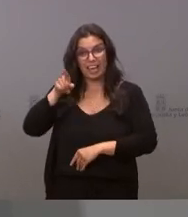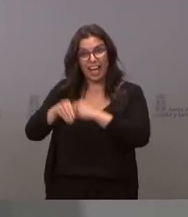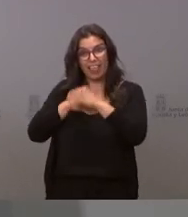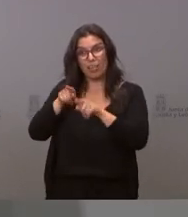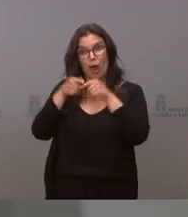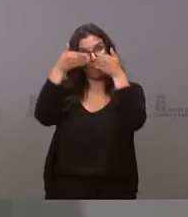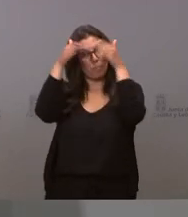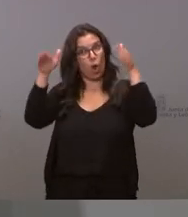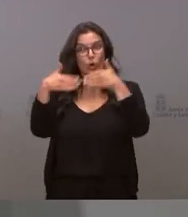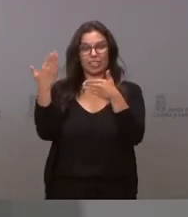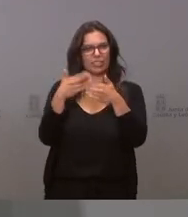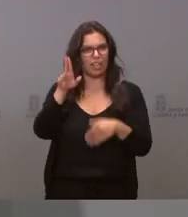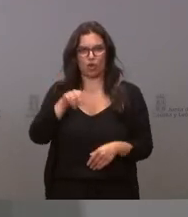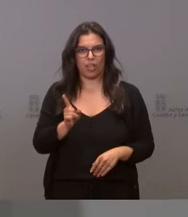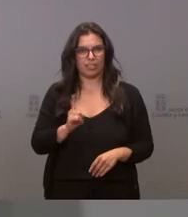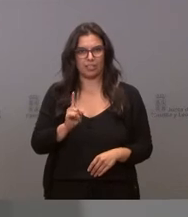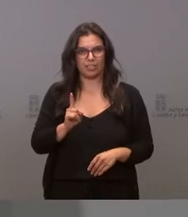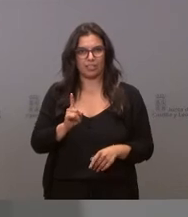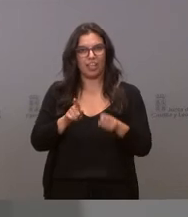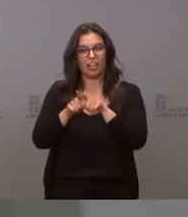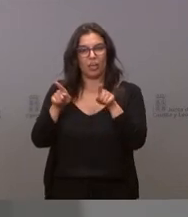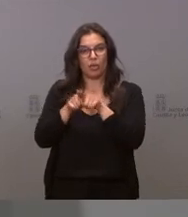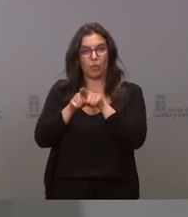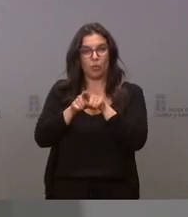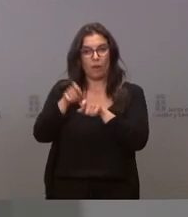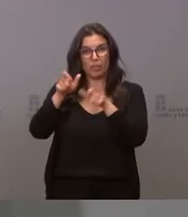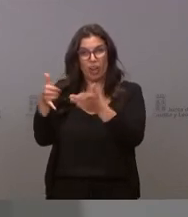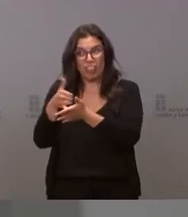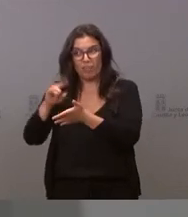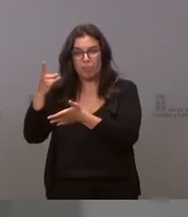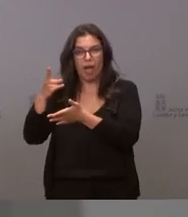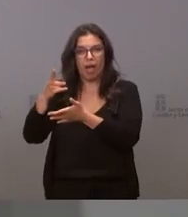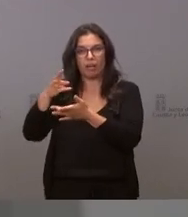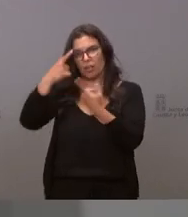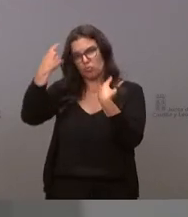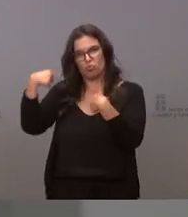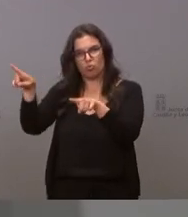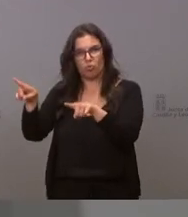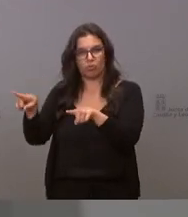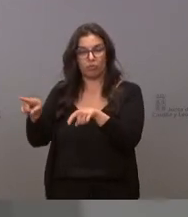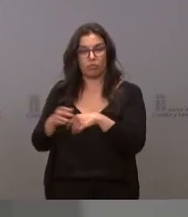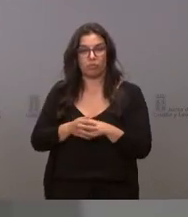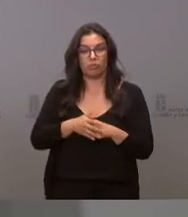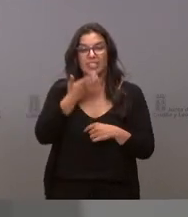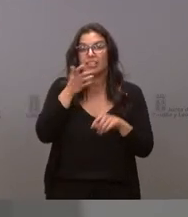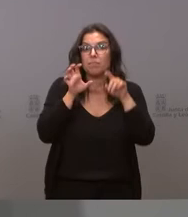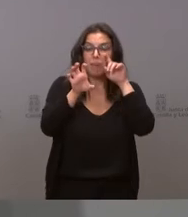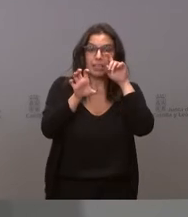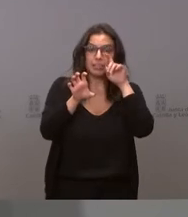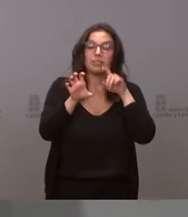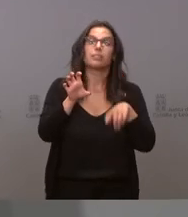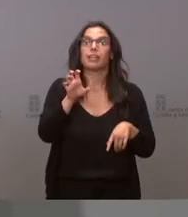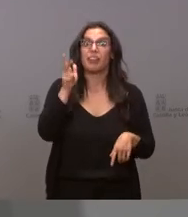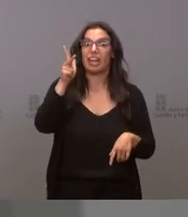es poner a los pies de los caballos a los más débiles los países donde no hay Estado de Derecho